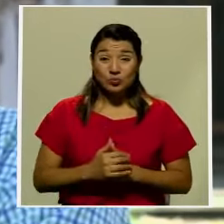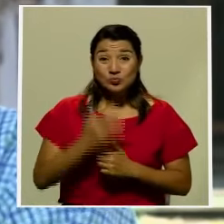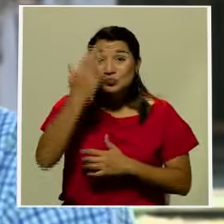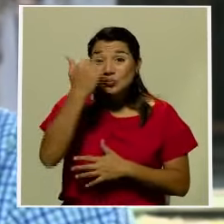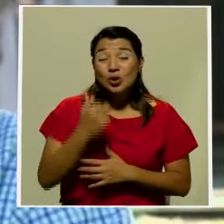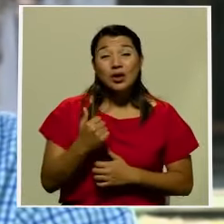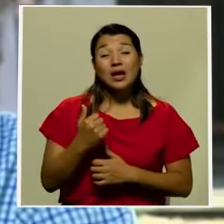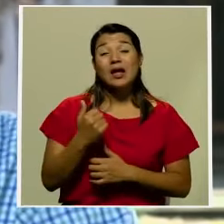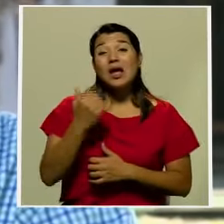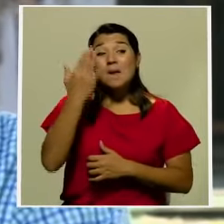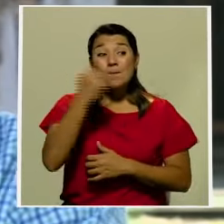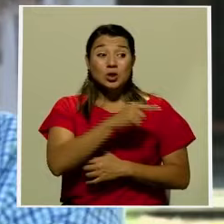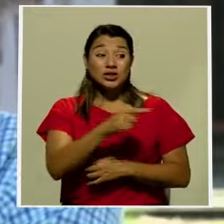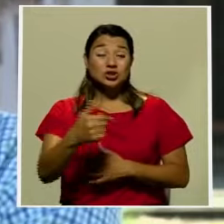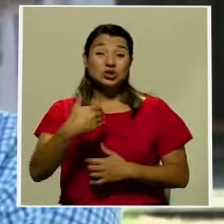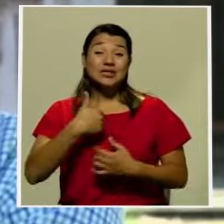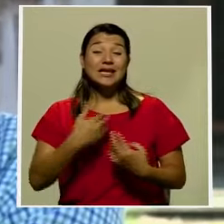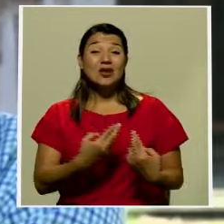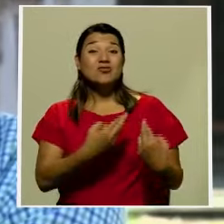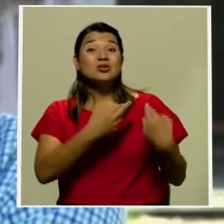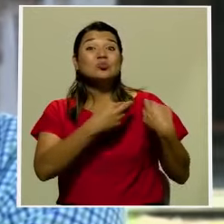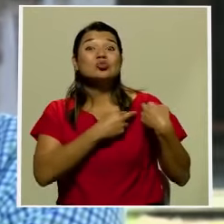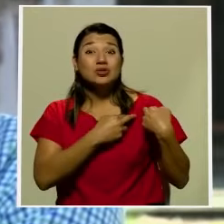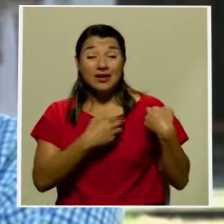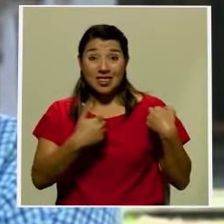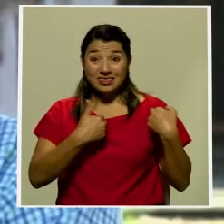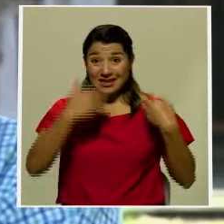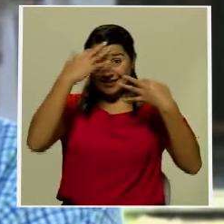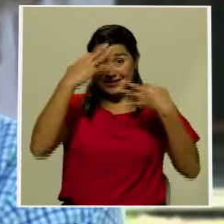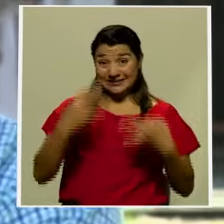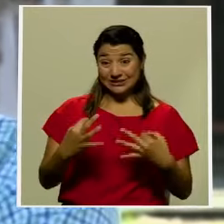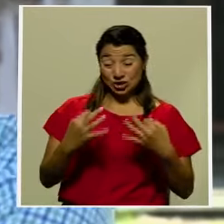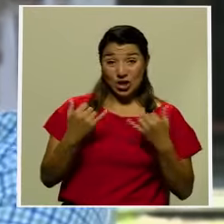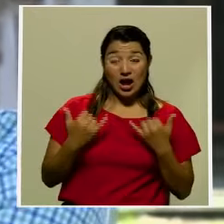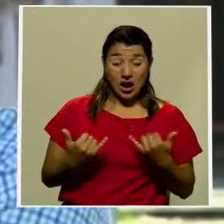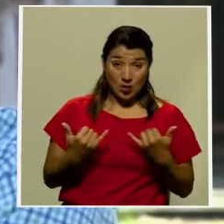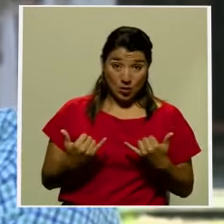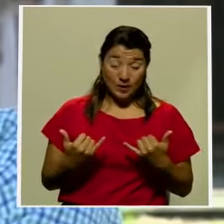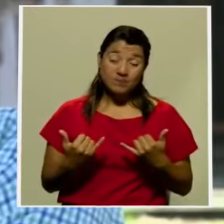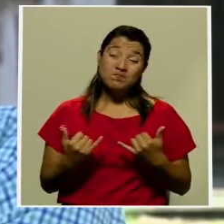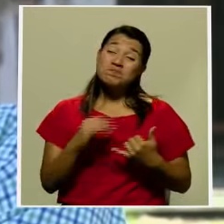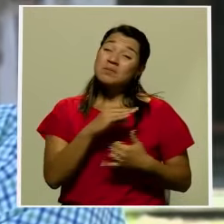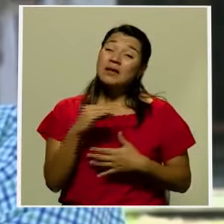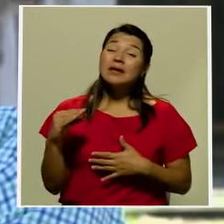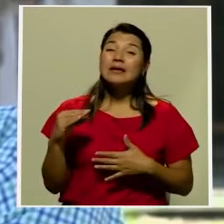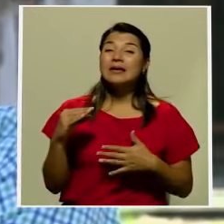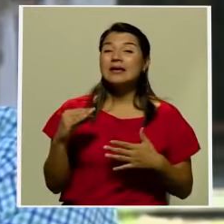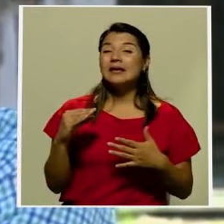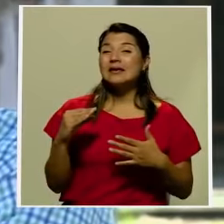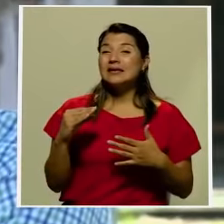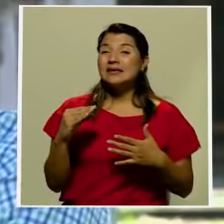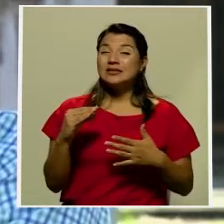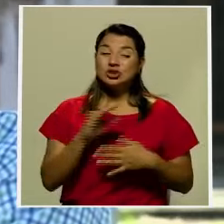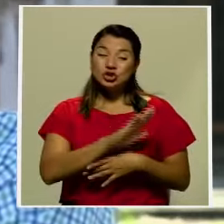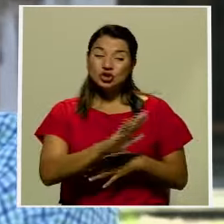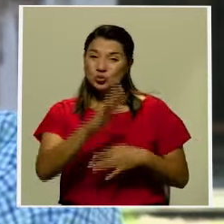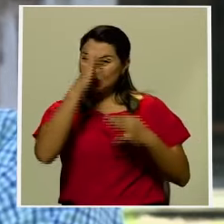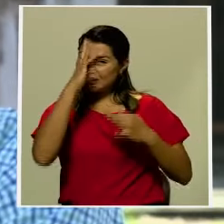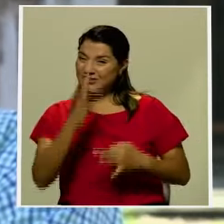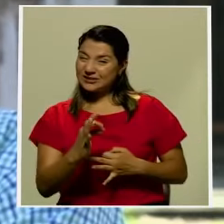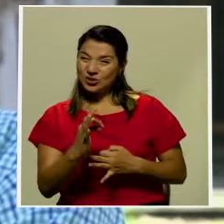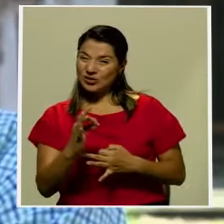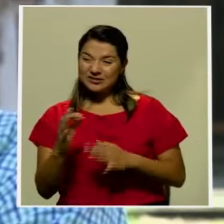les va a tocar tomar decisiones que como usted dice no van a ser muy bien recibidas por la ciudadanía